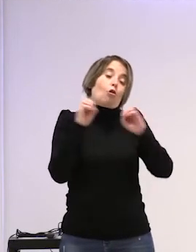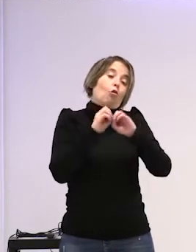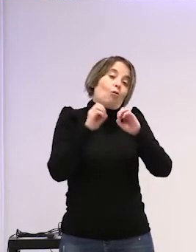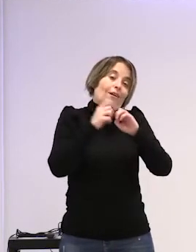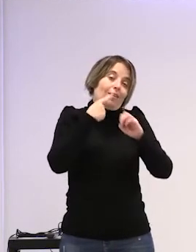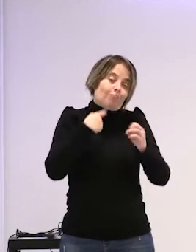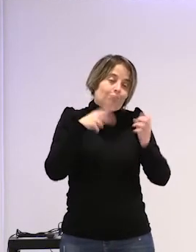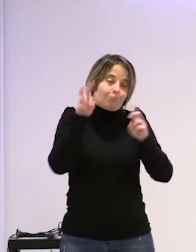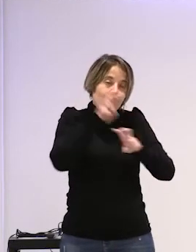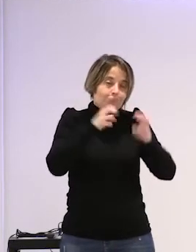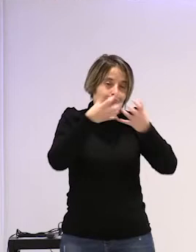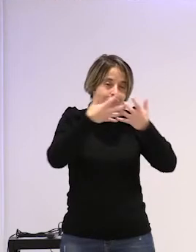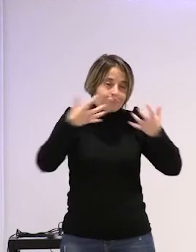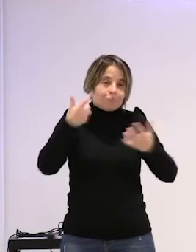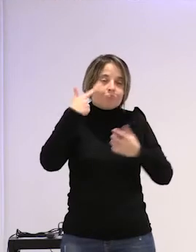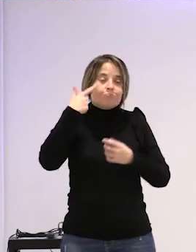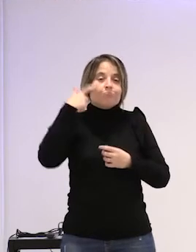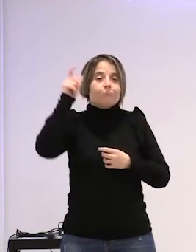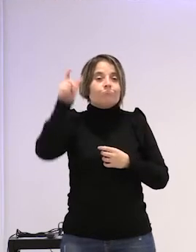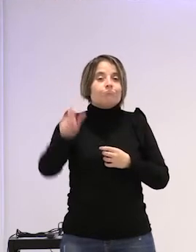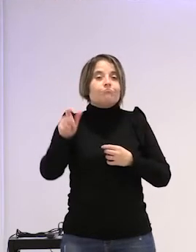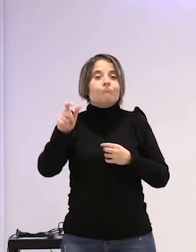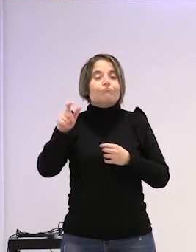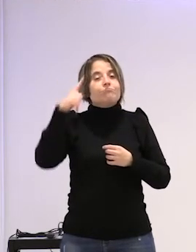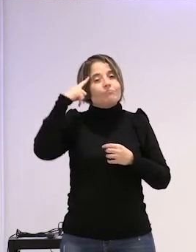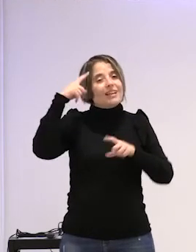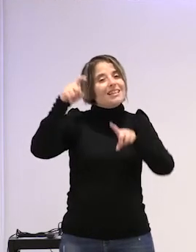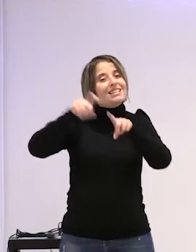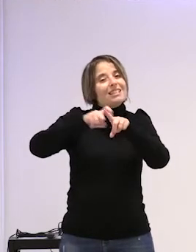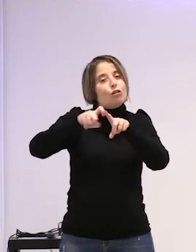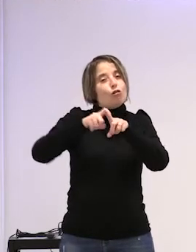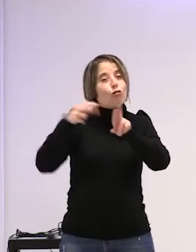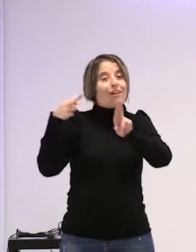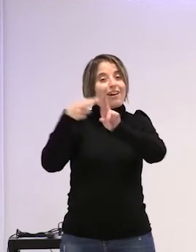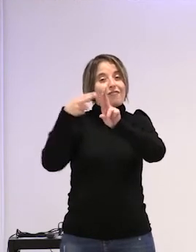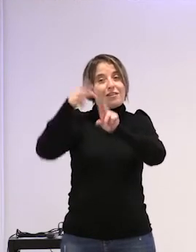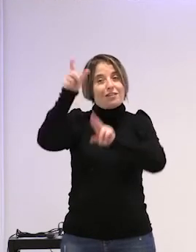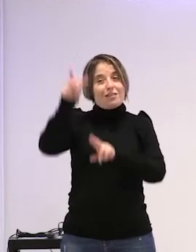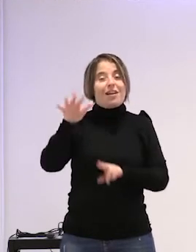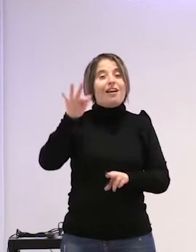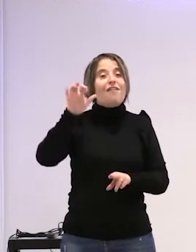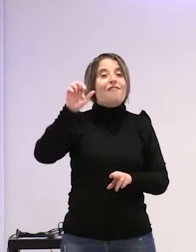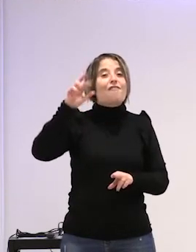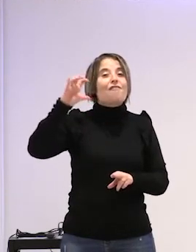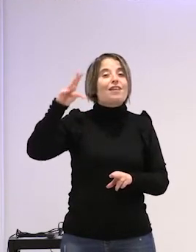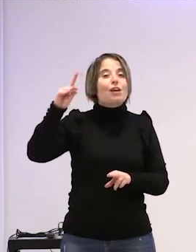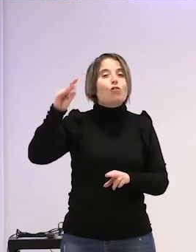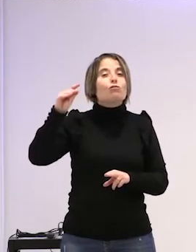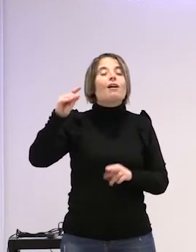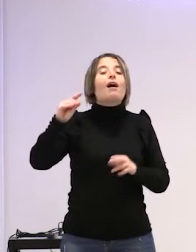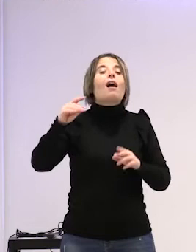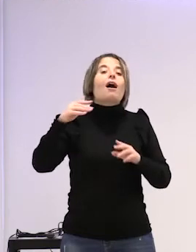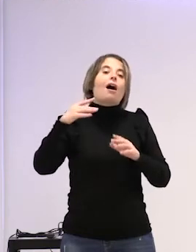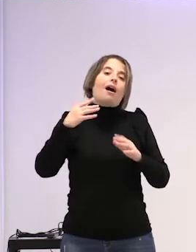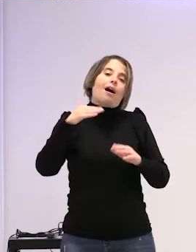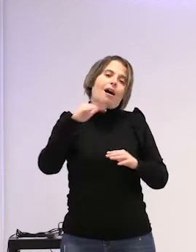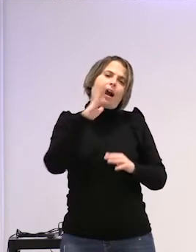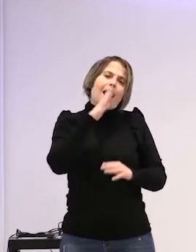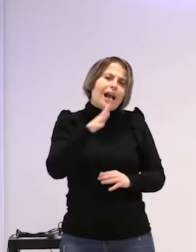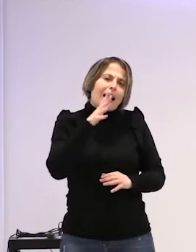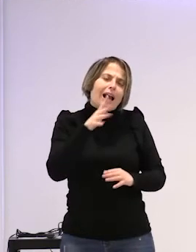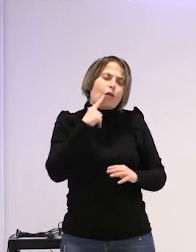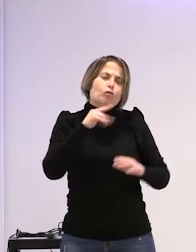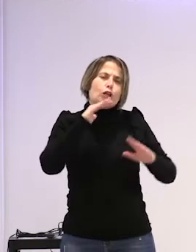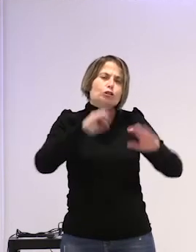es un referente para las y los estudiantes de psicología ¿no? que cuáles son las causas de la histeria lo busqué